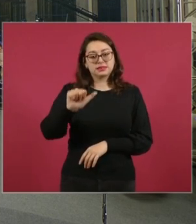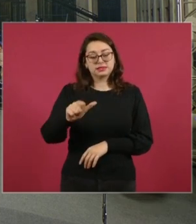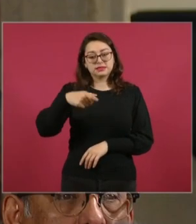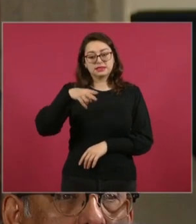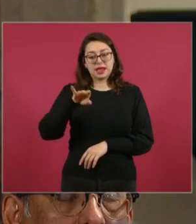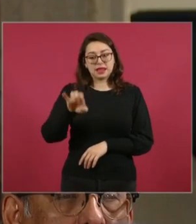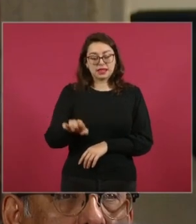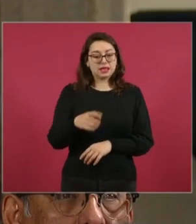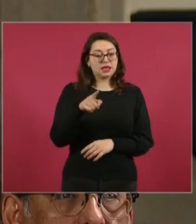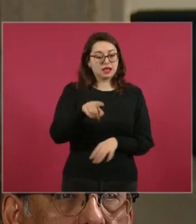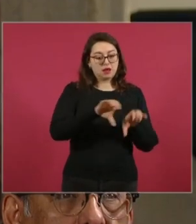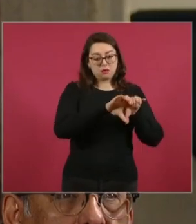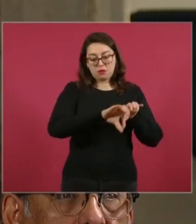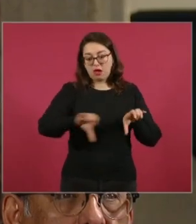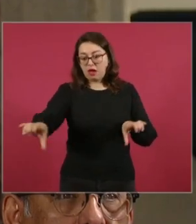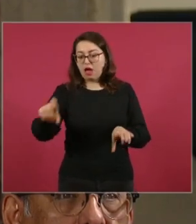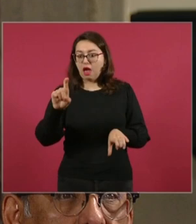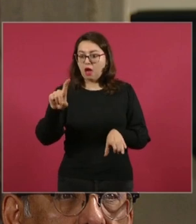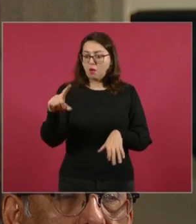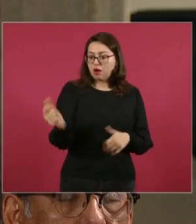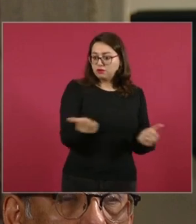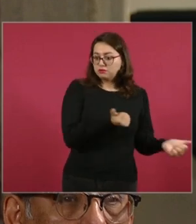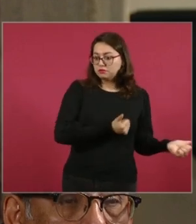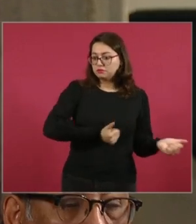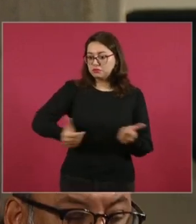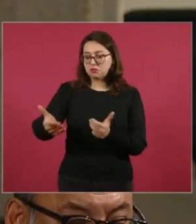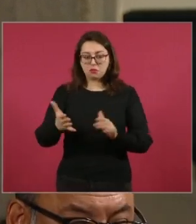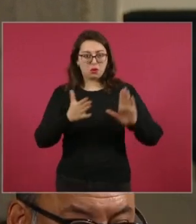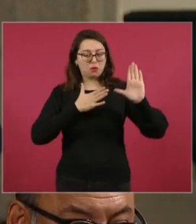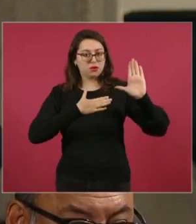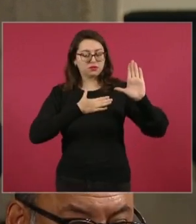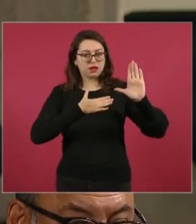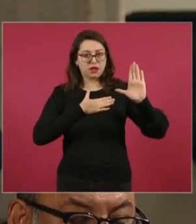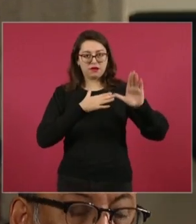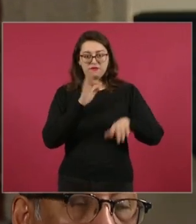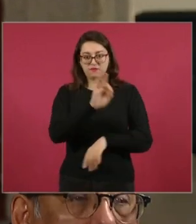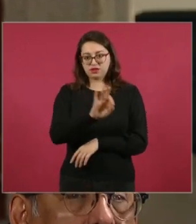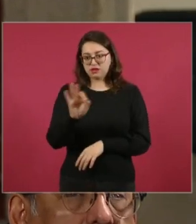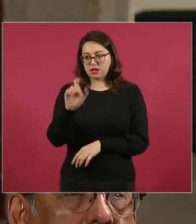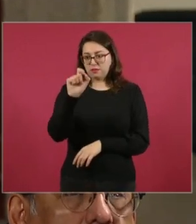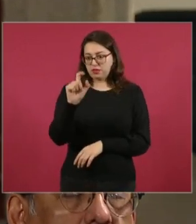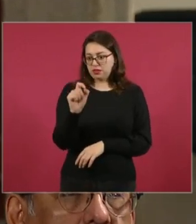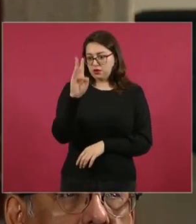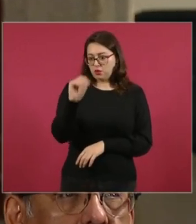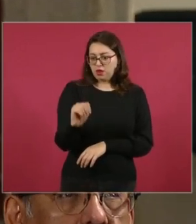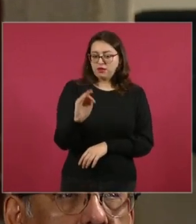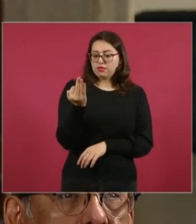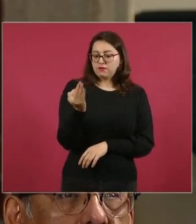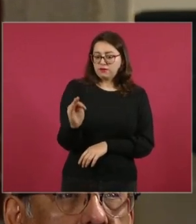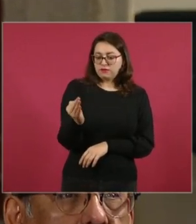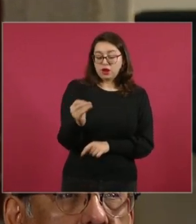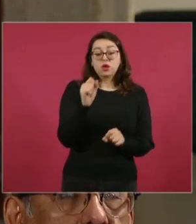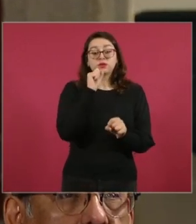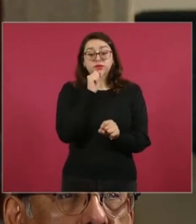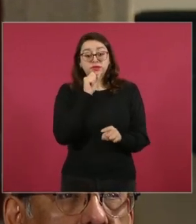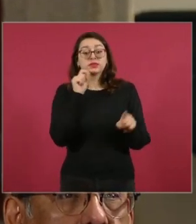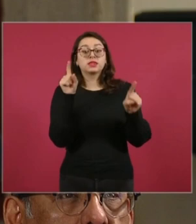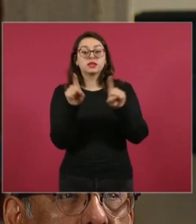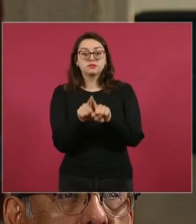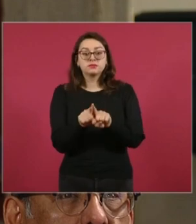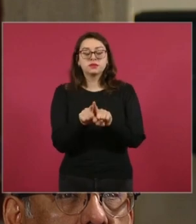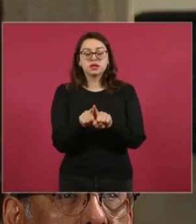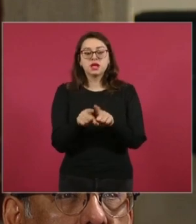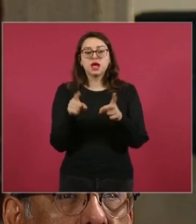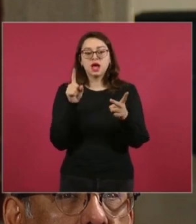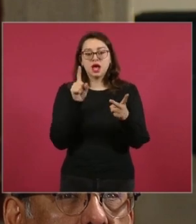de febrero estaría usted en las comunidades yaquis. Y bueno, tengo también claro que va en relación con la planta